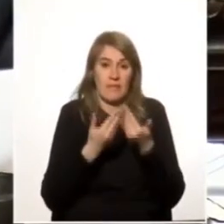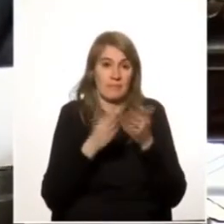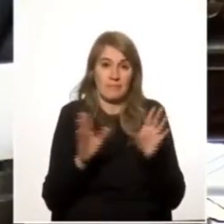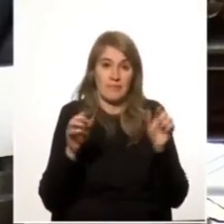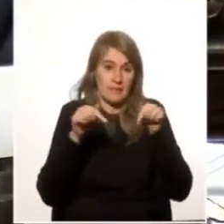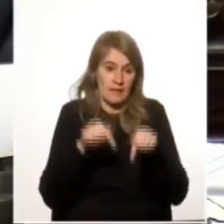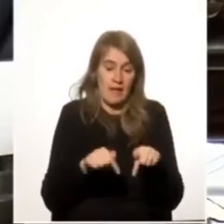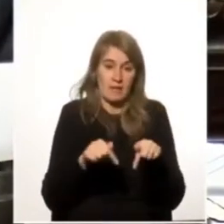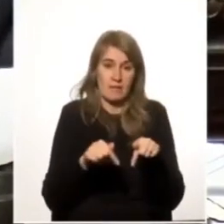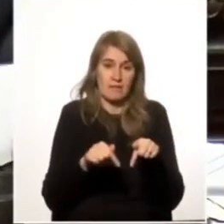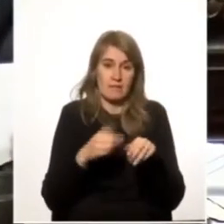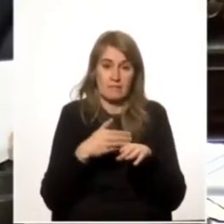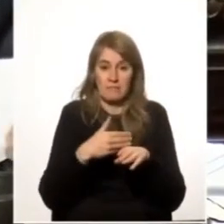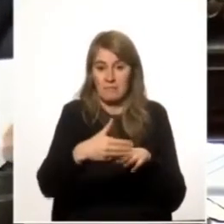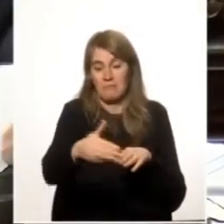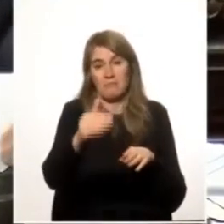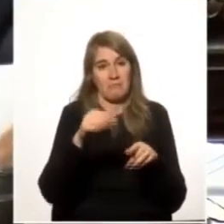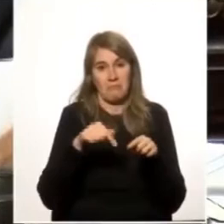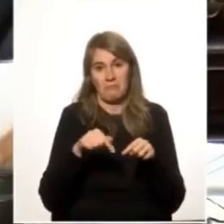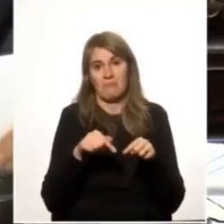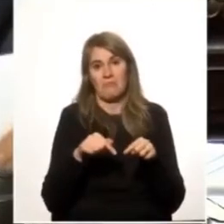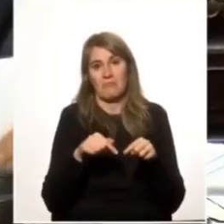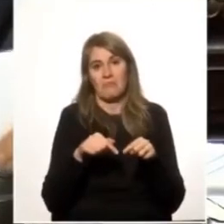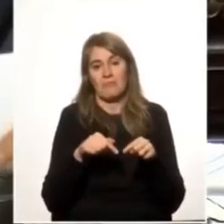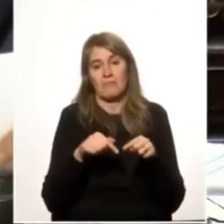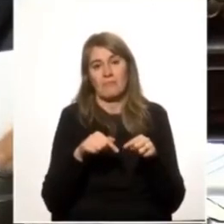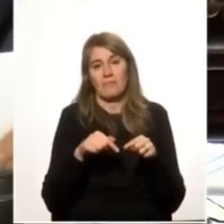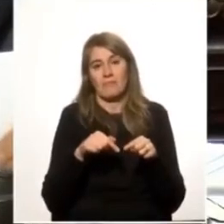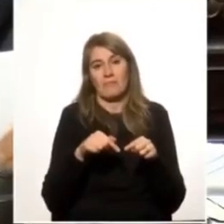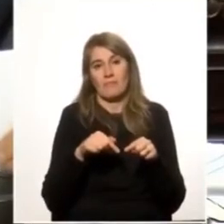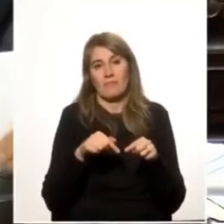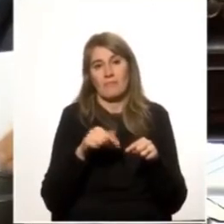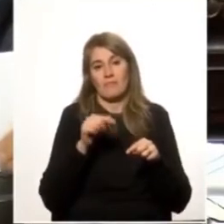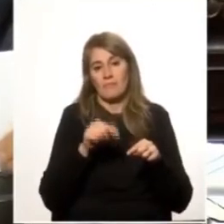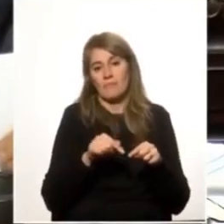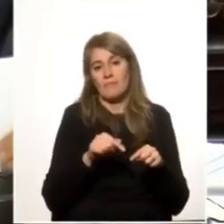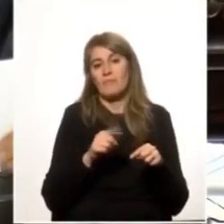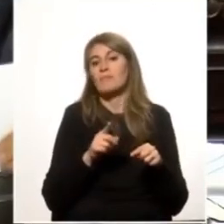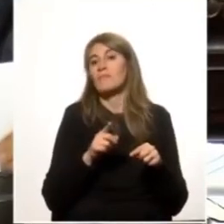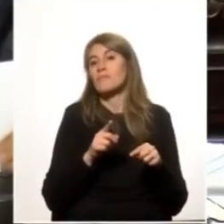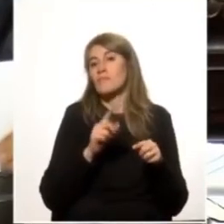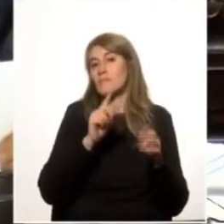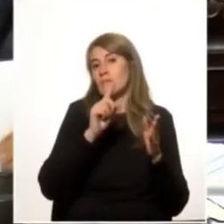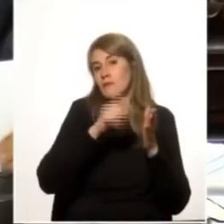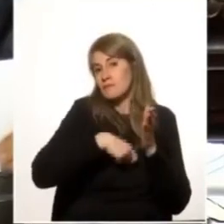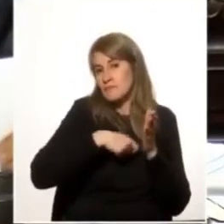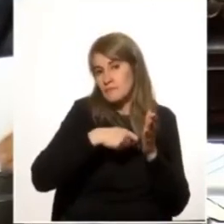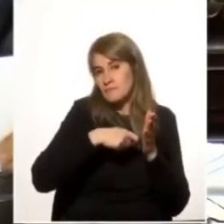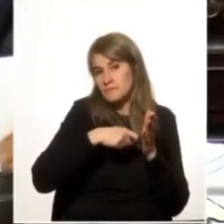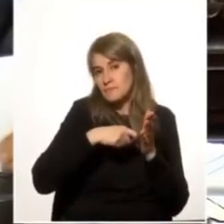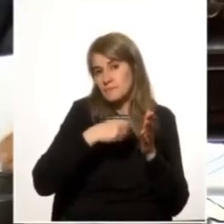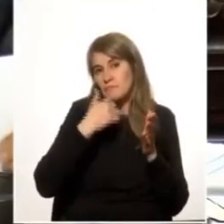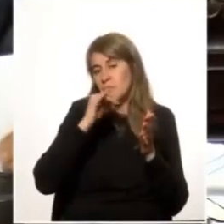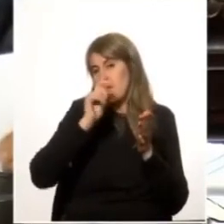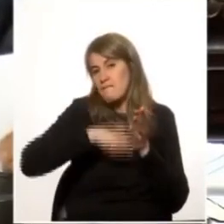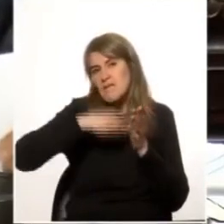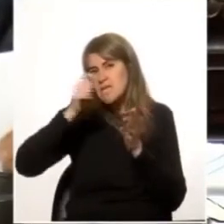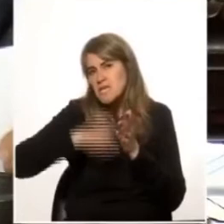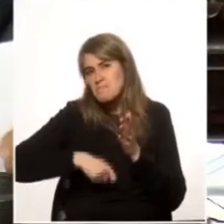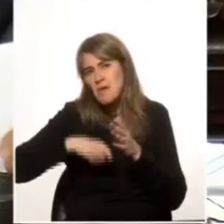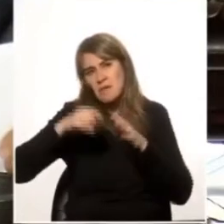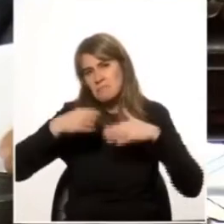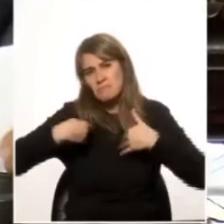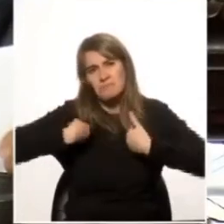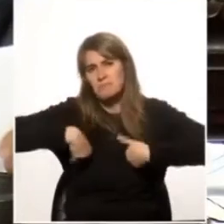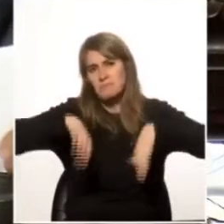firmen todo lo que